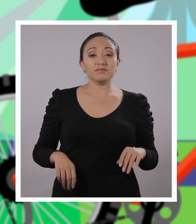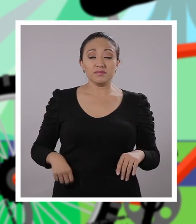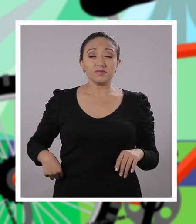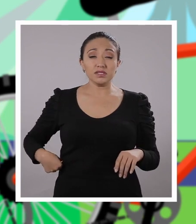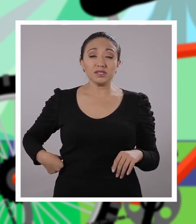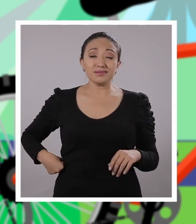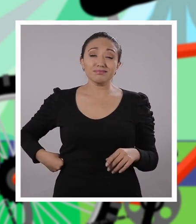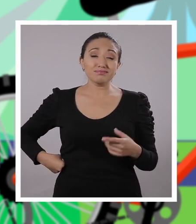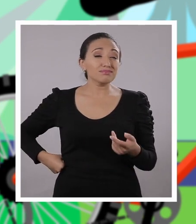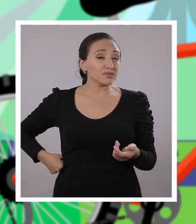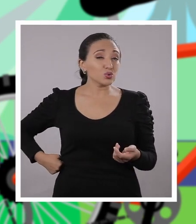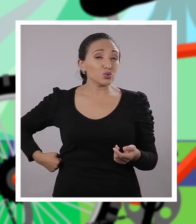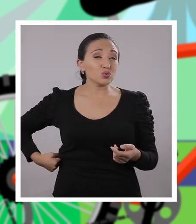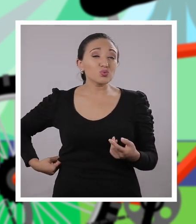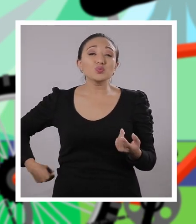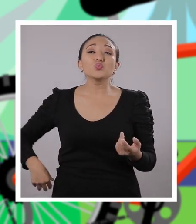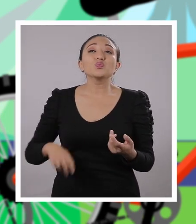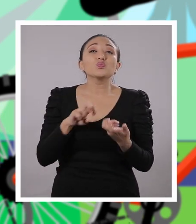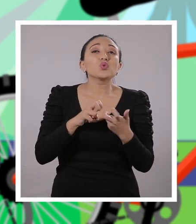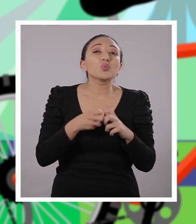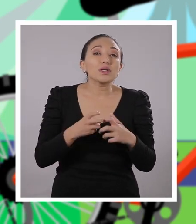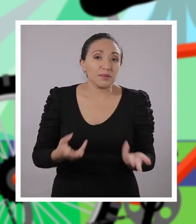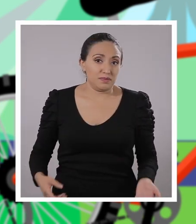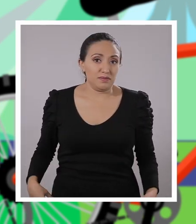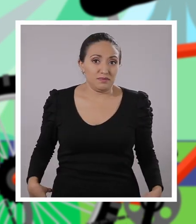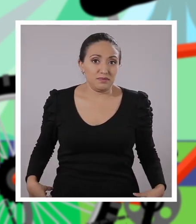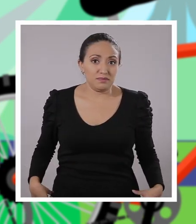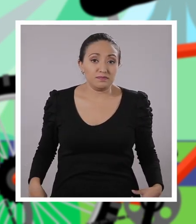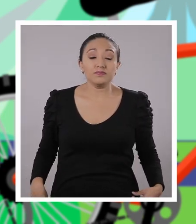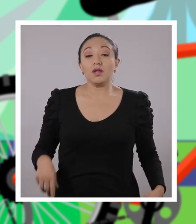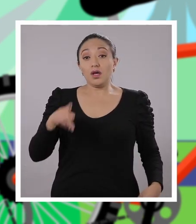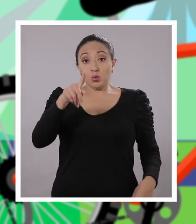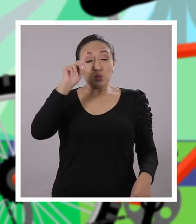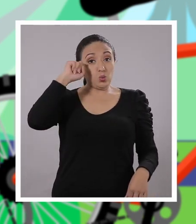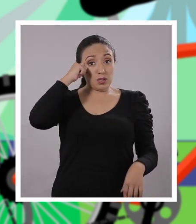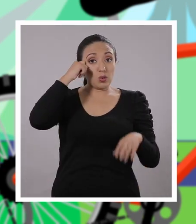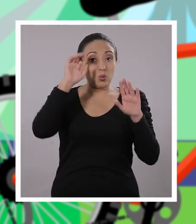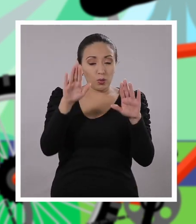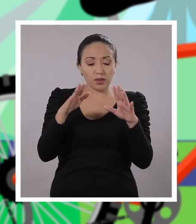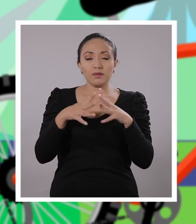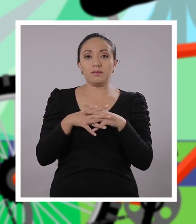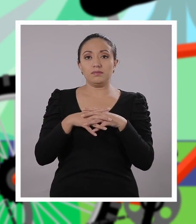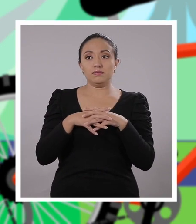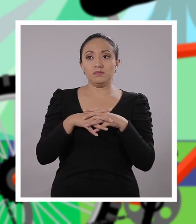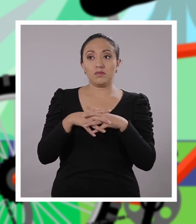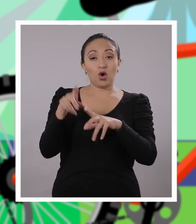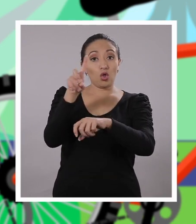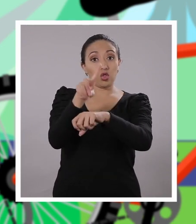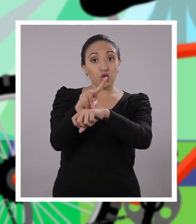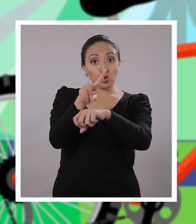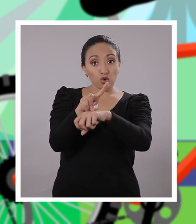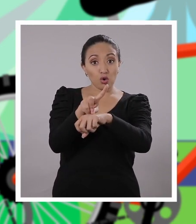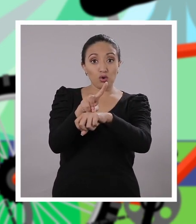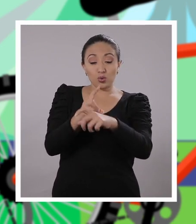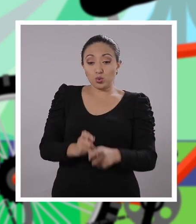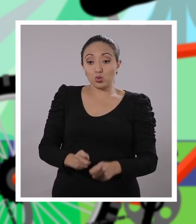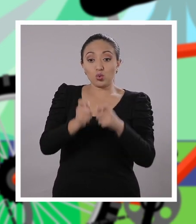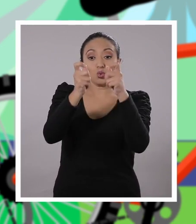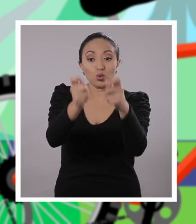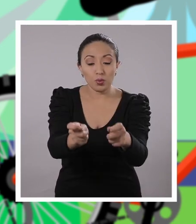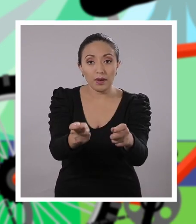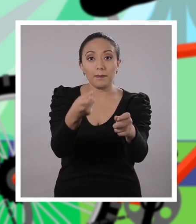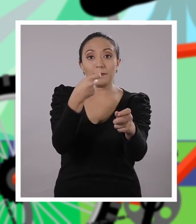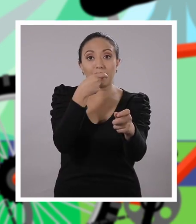¿Cuáles son los momentos adversos de automedicarse? Porque recuerden chicos y chicas, cuando un doctor o